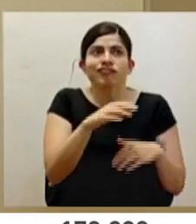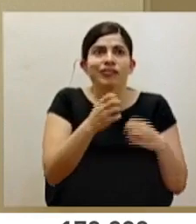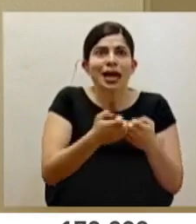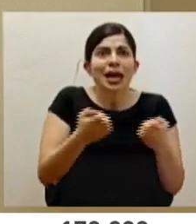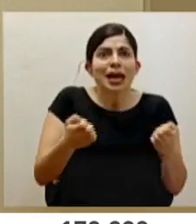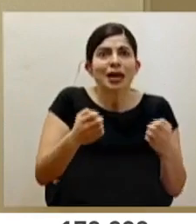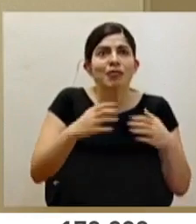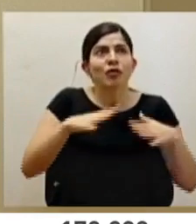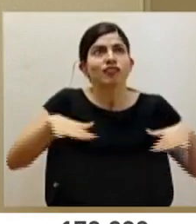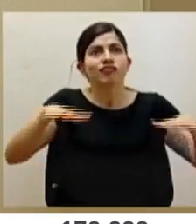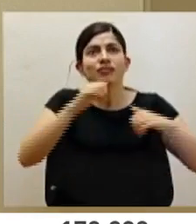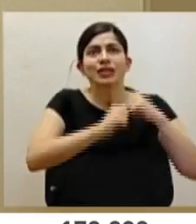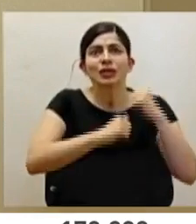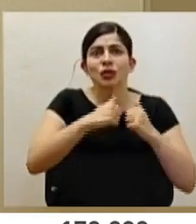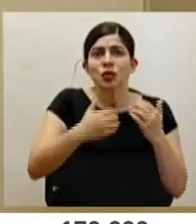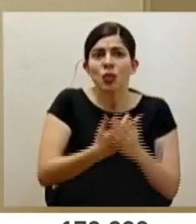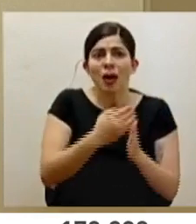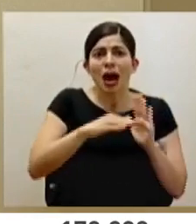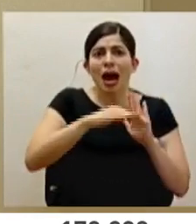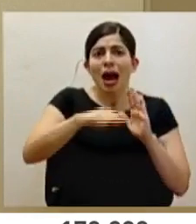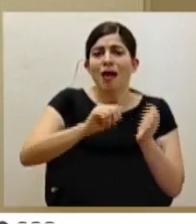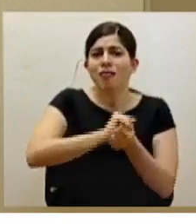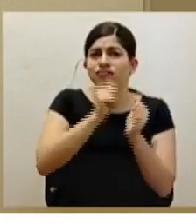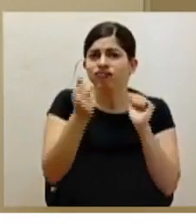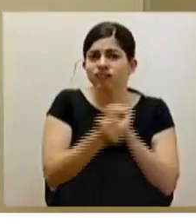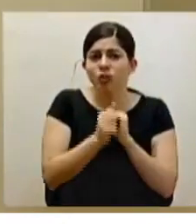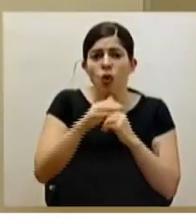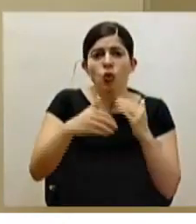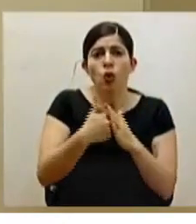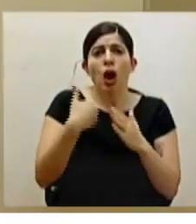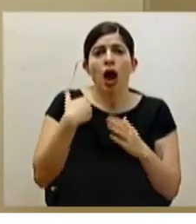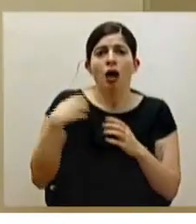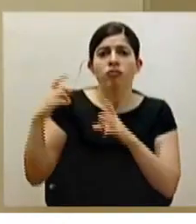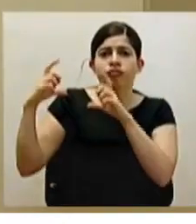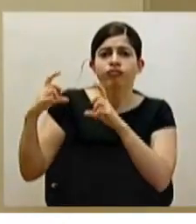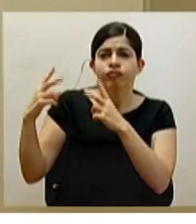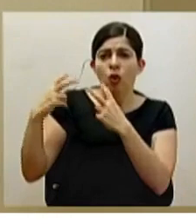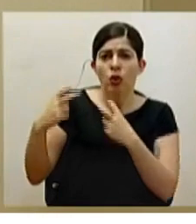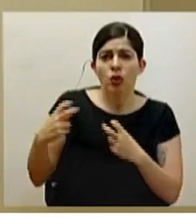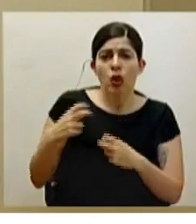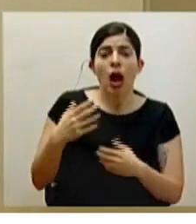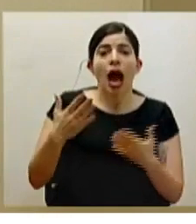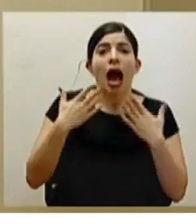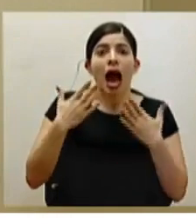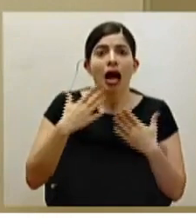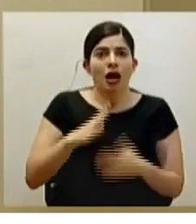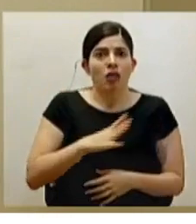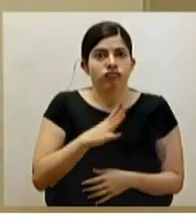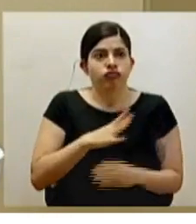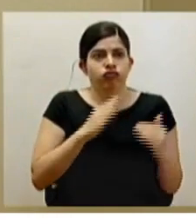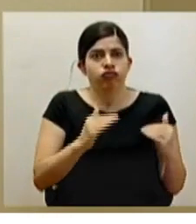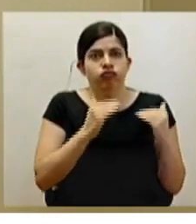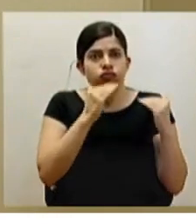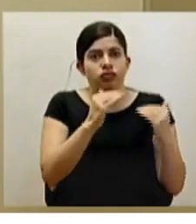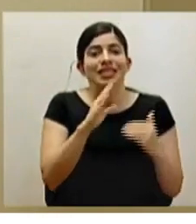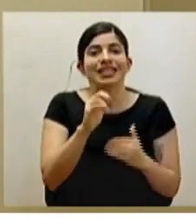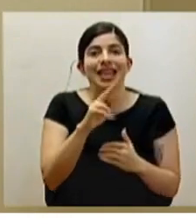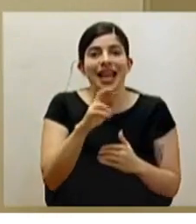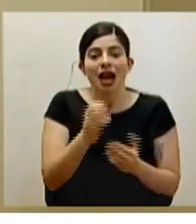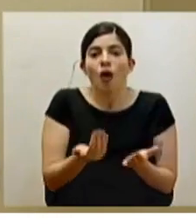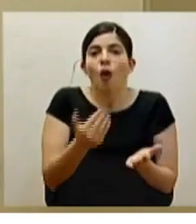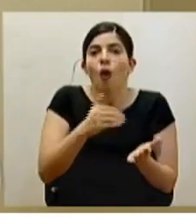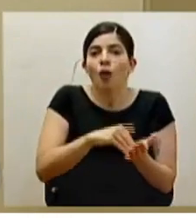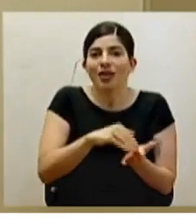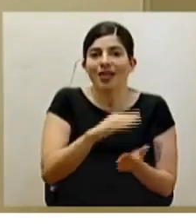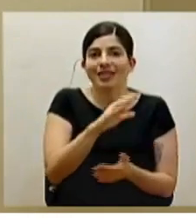equipamiento. Se cambiaron todas las camas, todas las camas tienen un monitor, tiene una red de aire de lujo. El cenare volvería a ser cenare